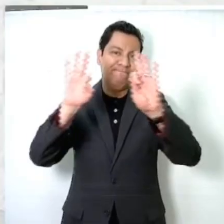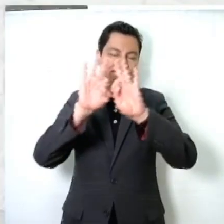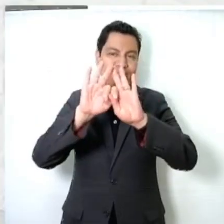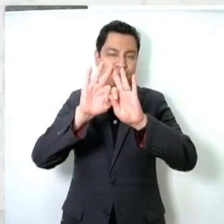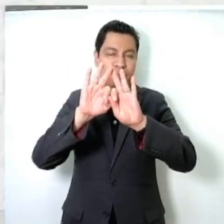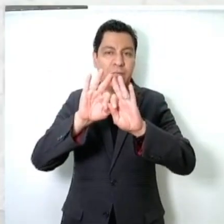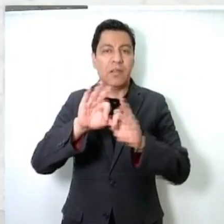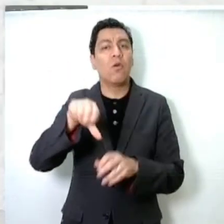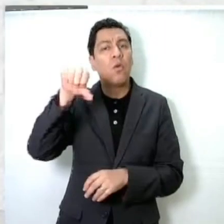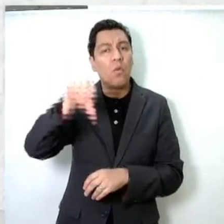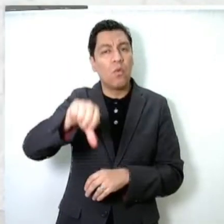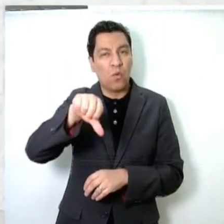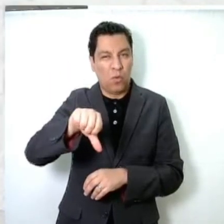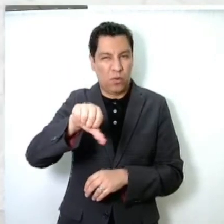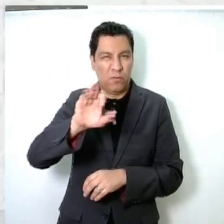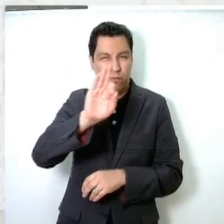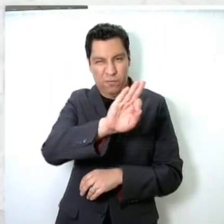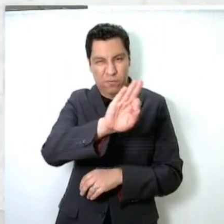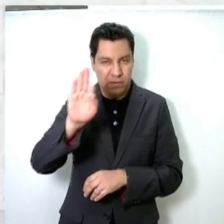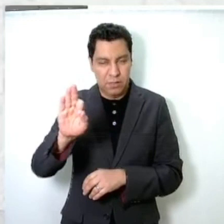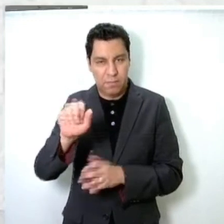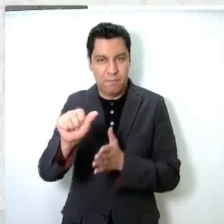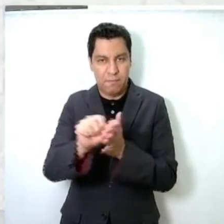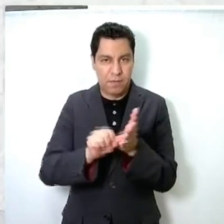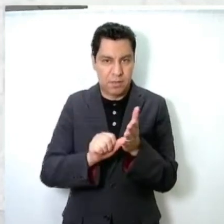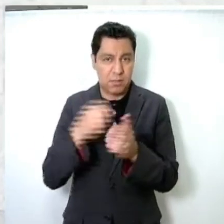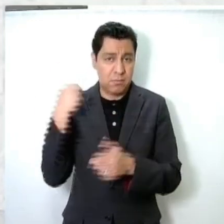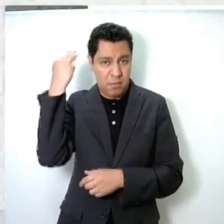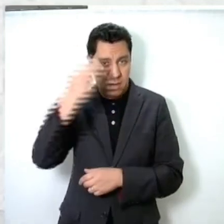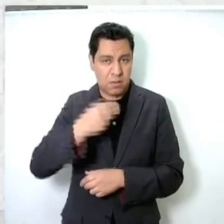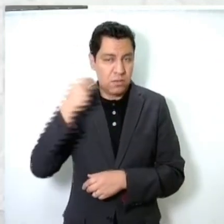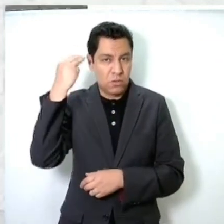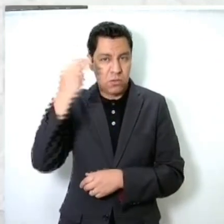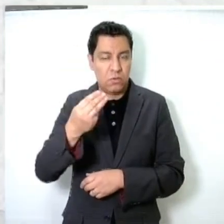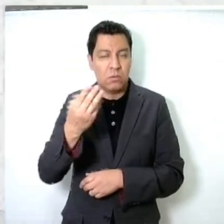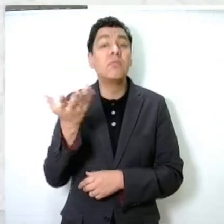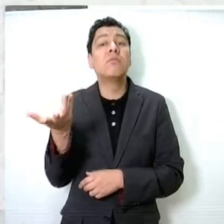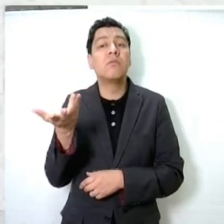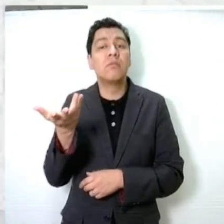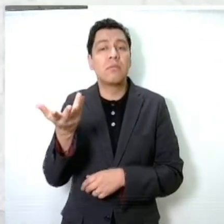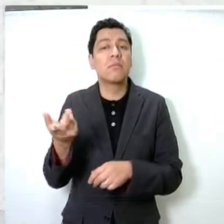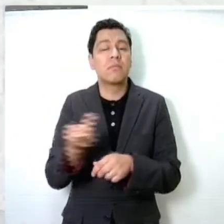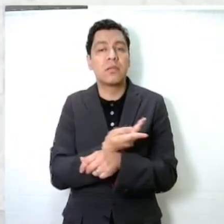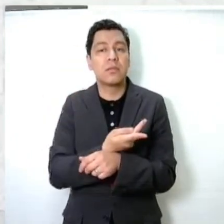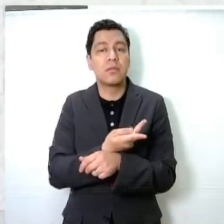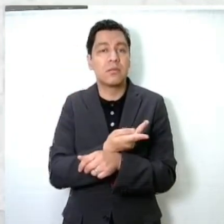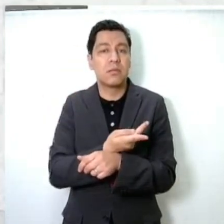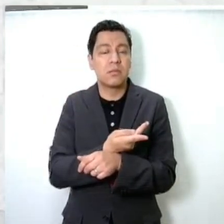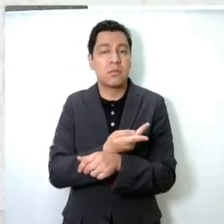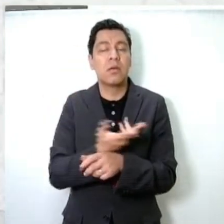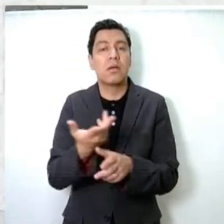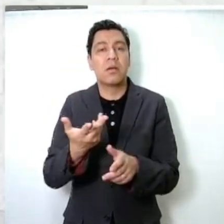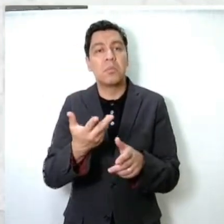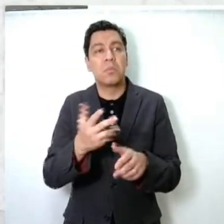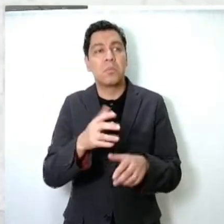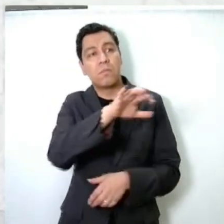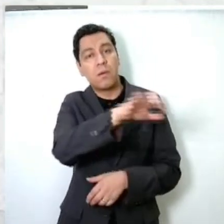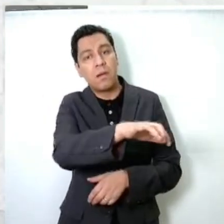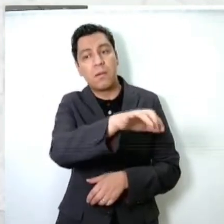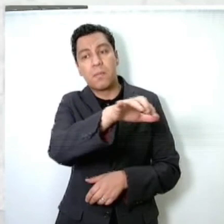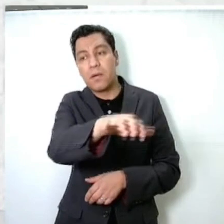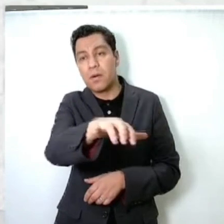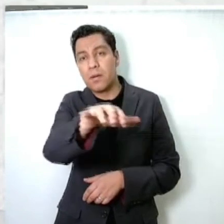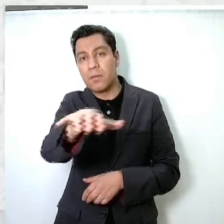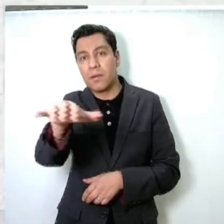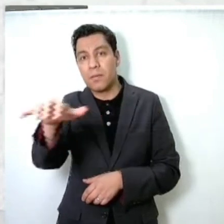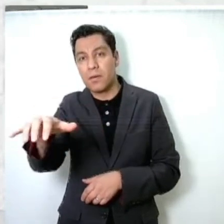En estas fechas, particularmente en el mes de marzo, pues acudimos, atendemos y escuchamos en numerosos espacios